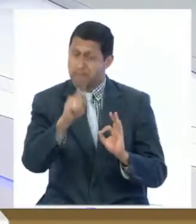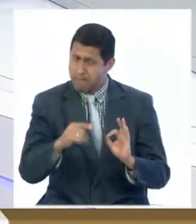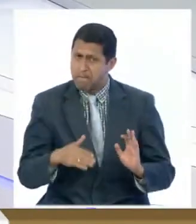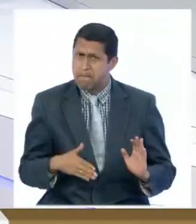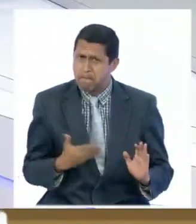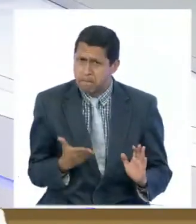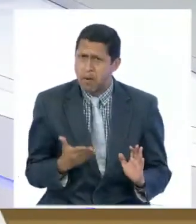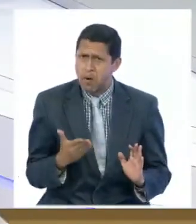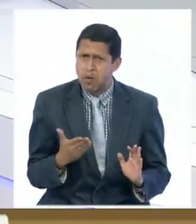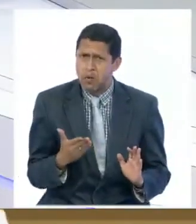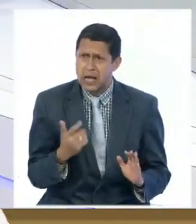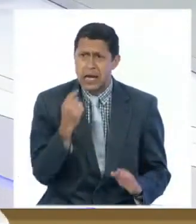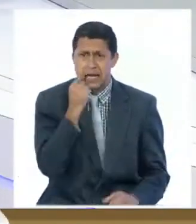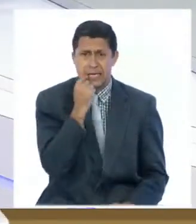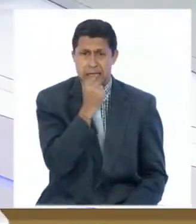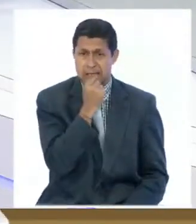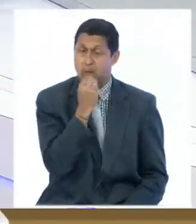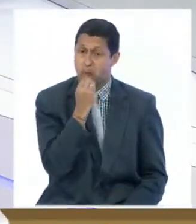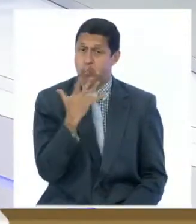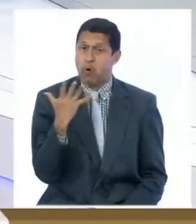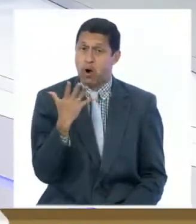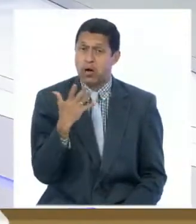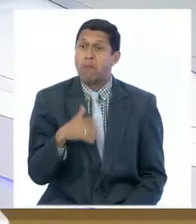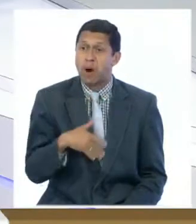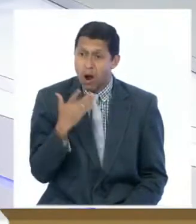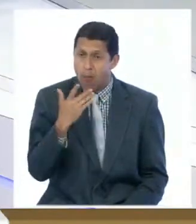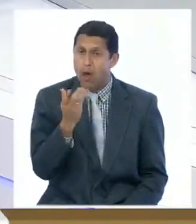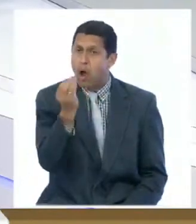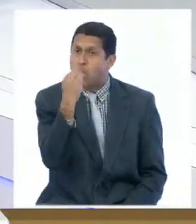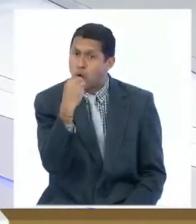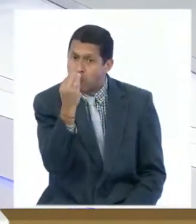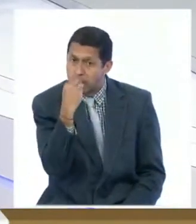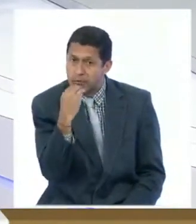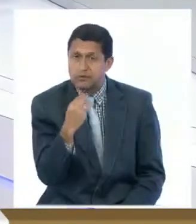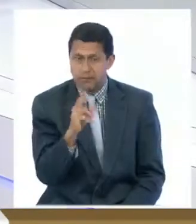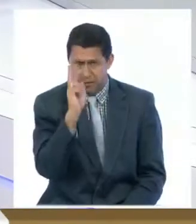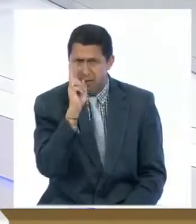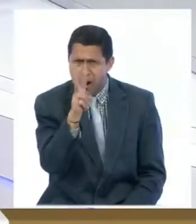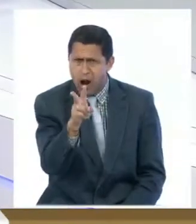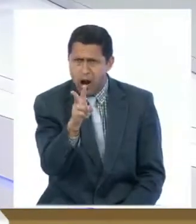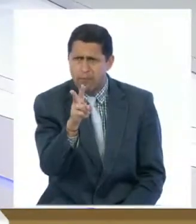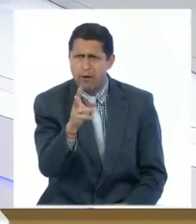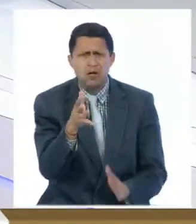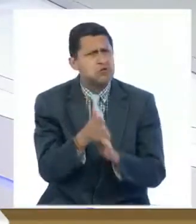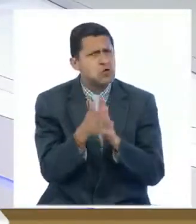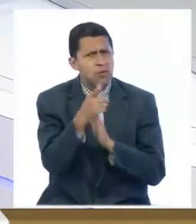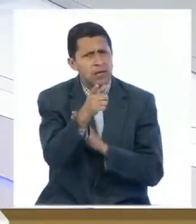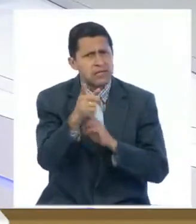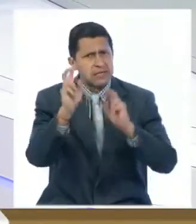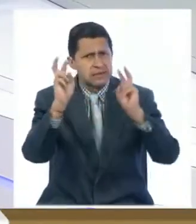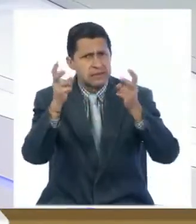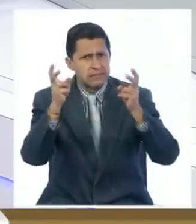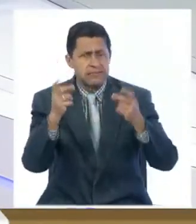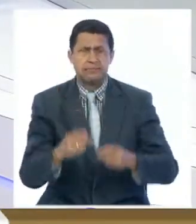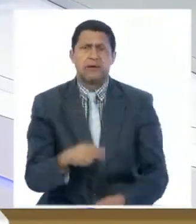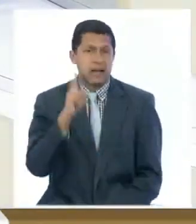tener unos dientes adecuados para poder consumir nuestros alimentos. Vamos a ver a continuación más sobre este higiene.